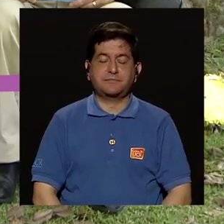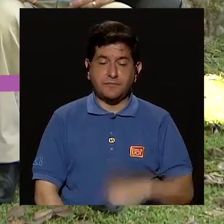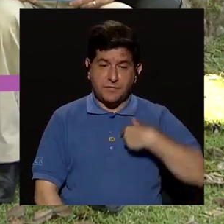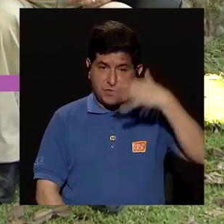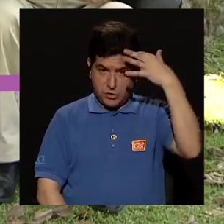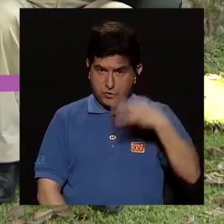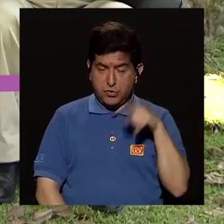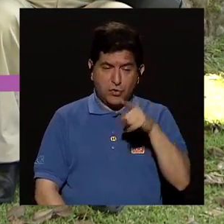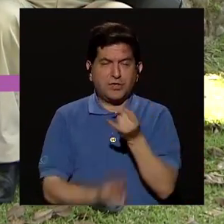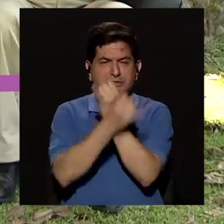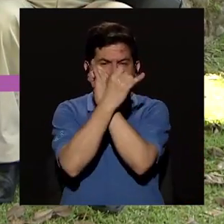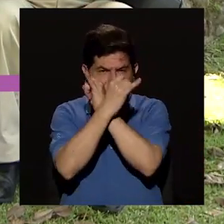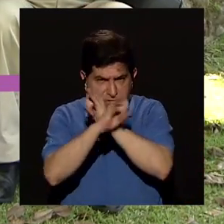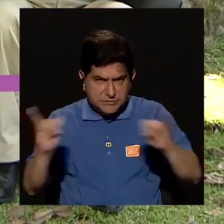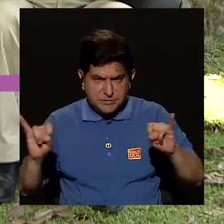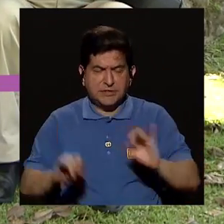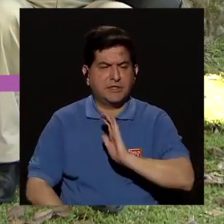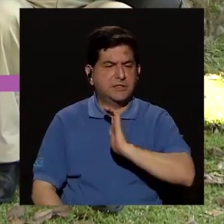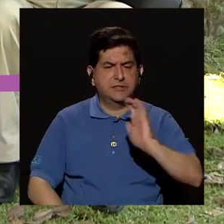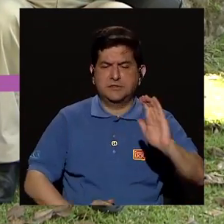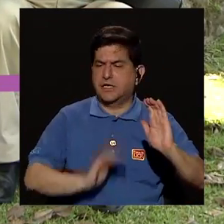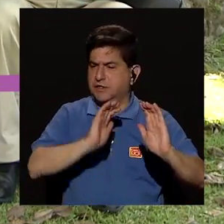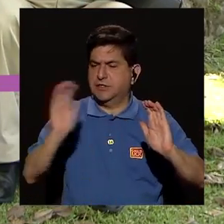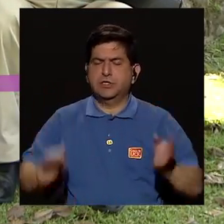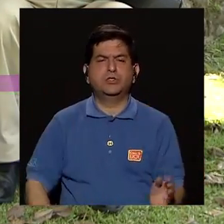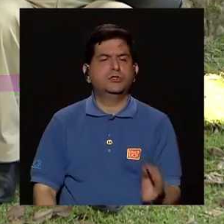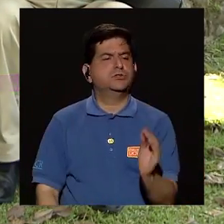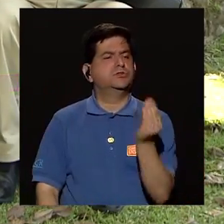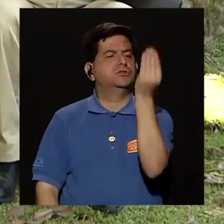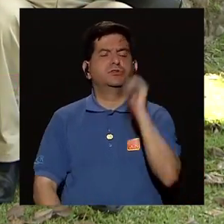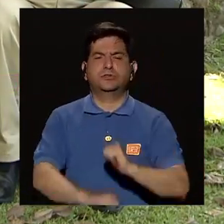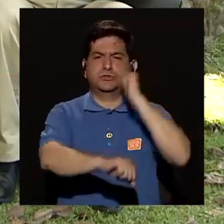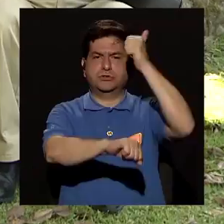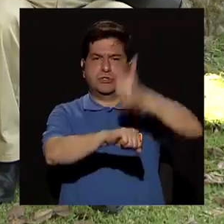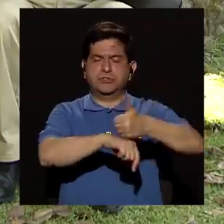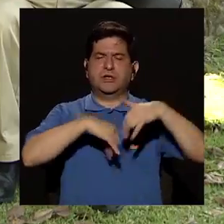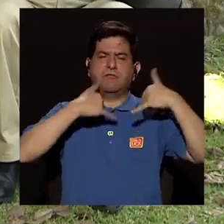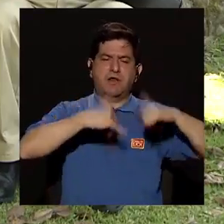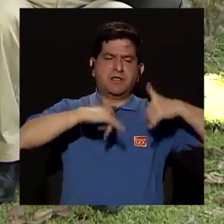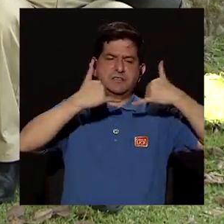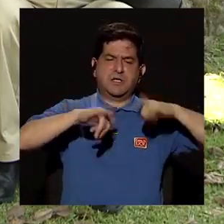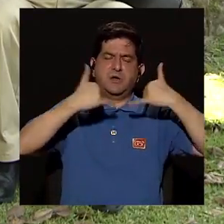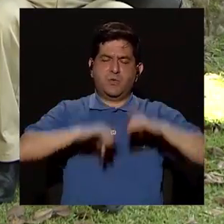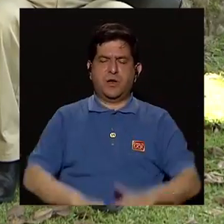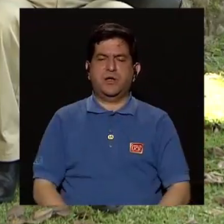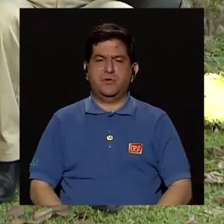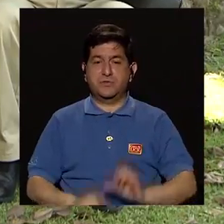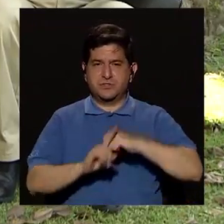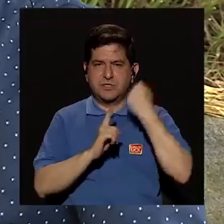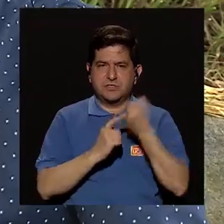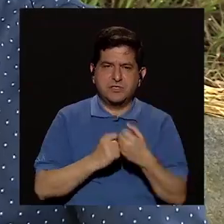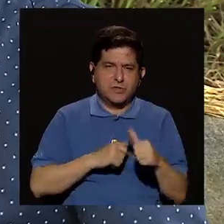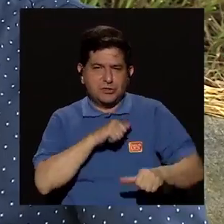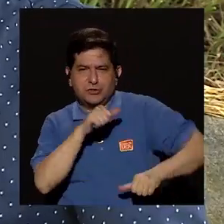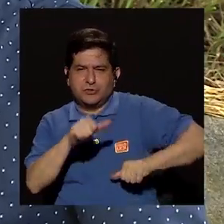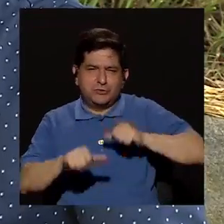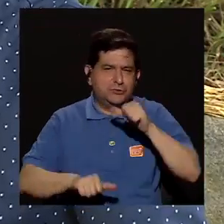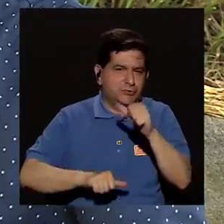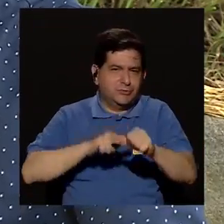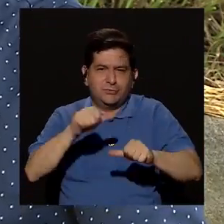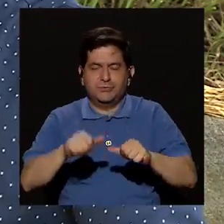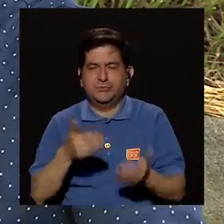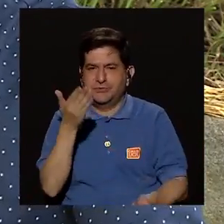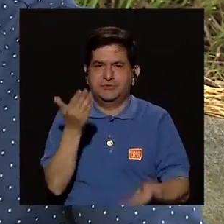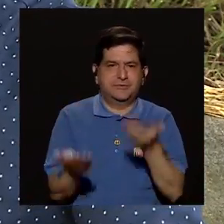yo creo que en esa independencia cuando los niños van creciendo se establecen esos juegos, ese estira y encoge que suele